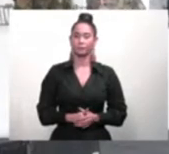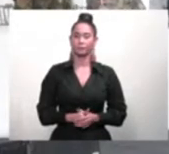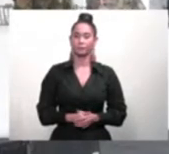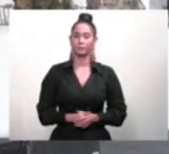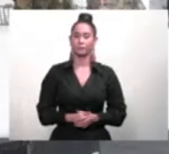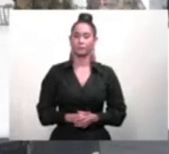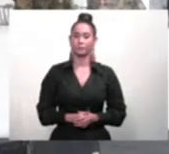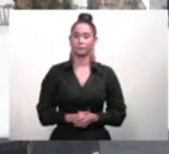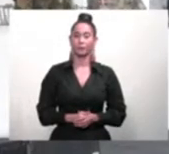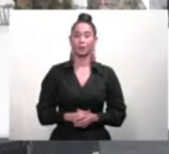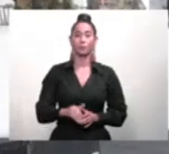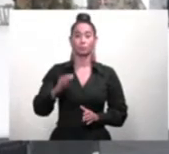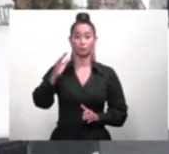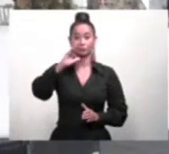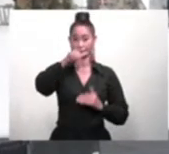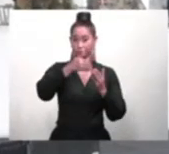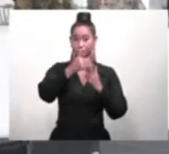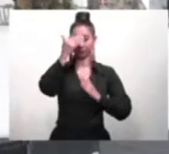Como bien sabemos,